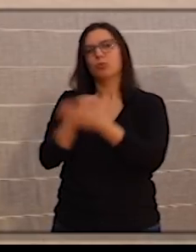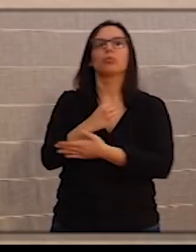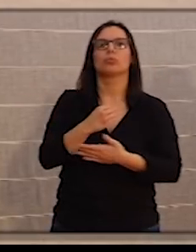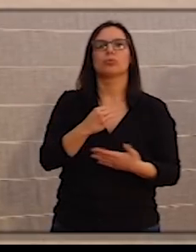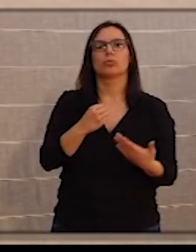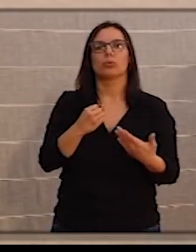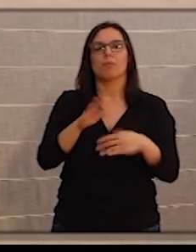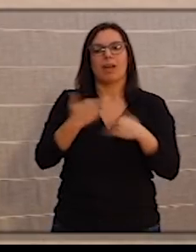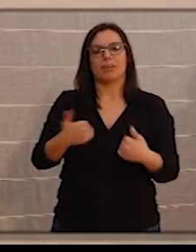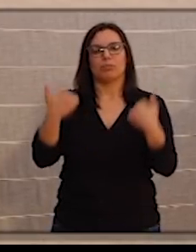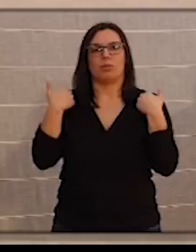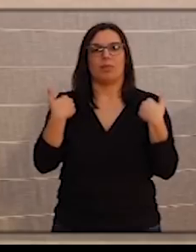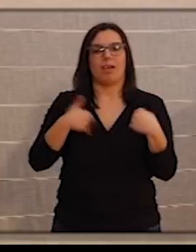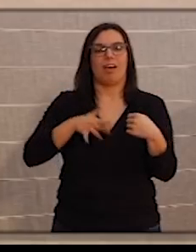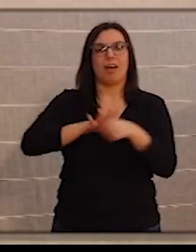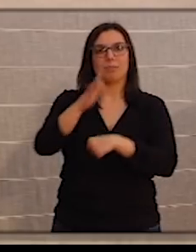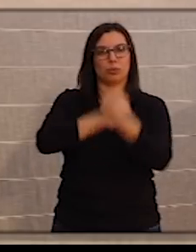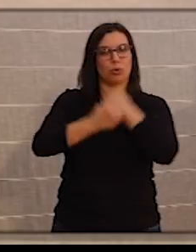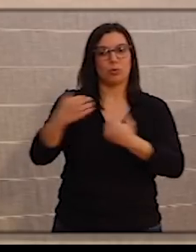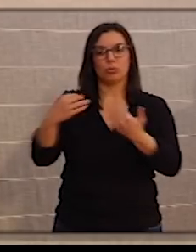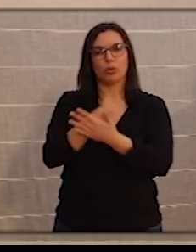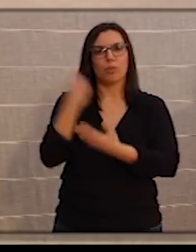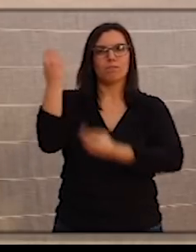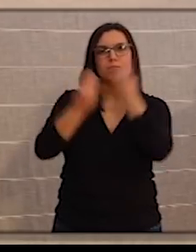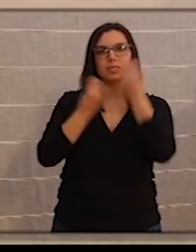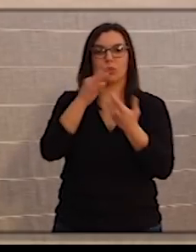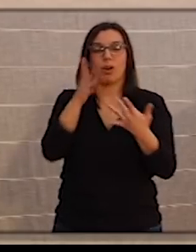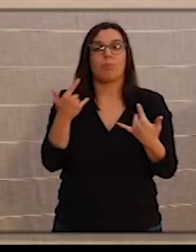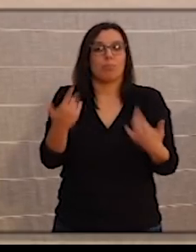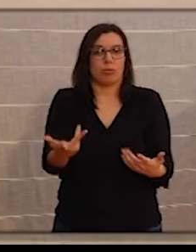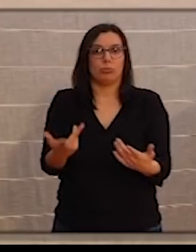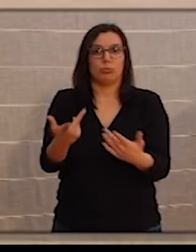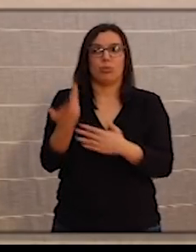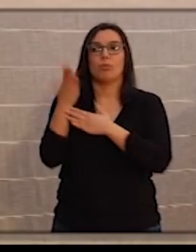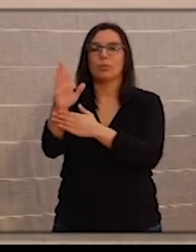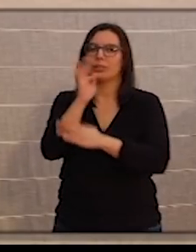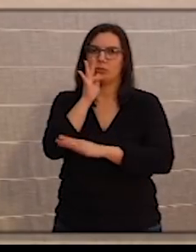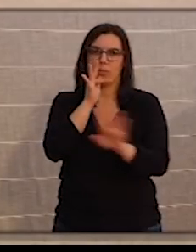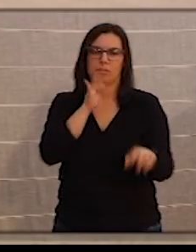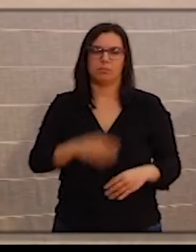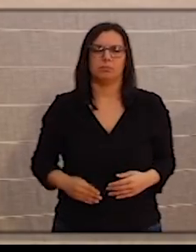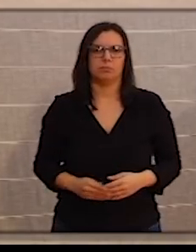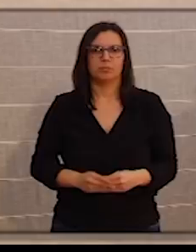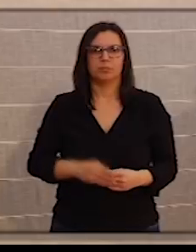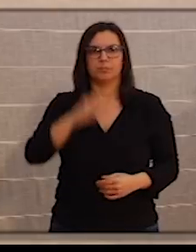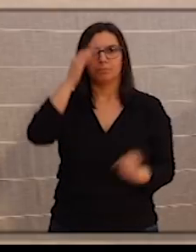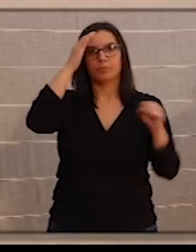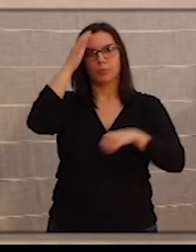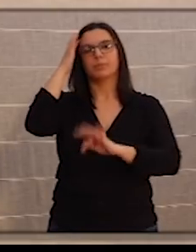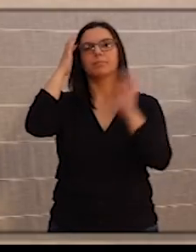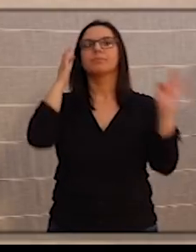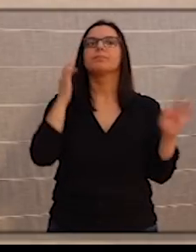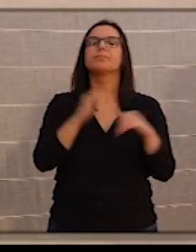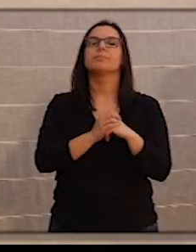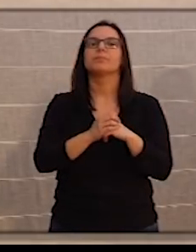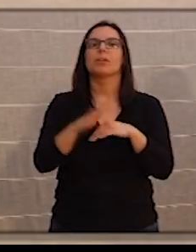responsabilidades en el ámbito económico también. Ahora es pronto para hablar de esas medidas. De acuerdo, damos paso a la